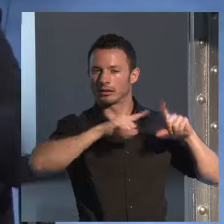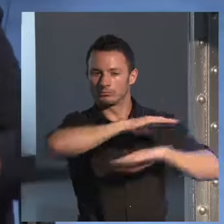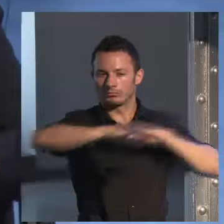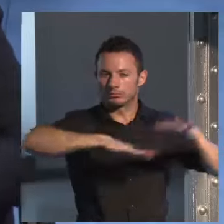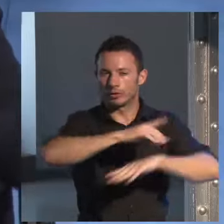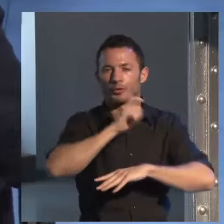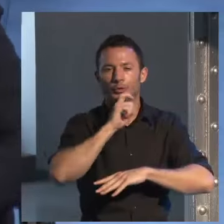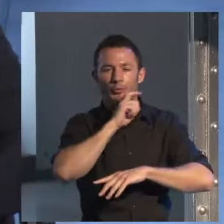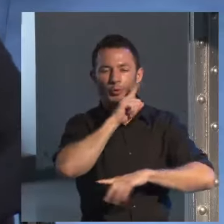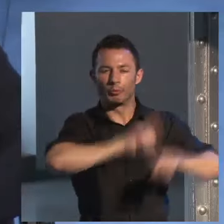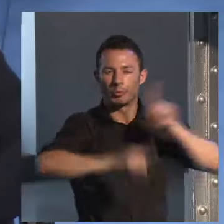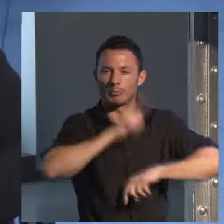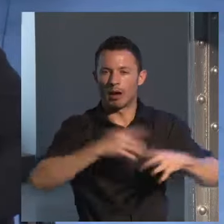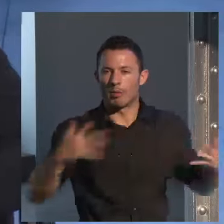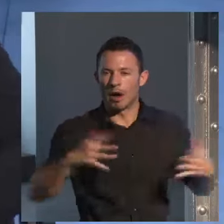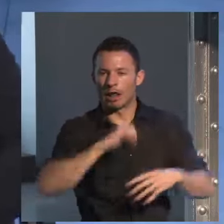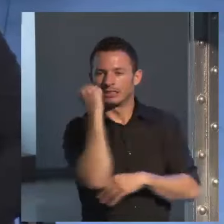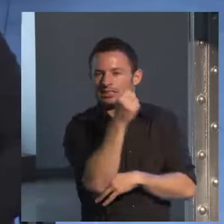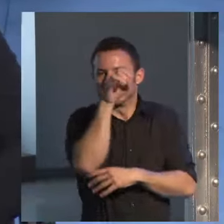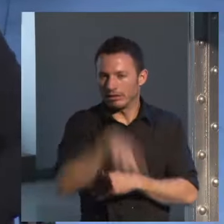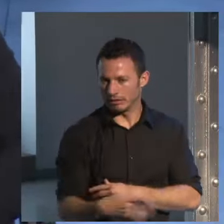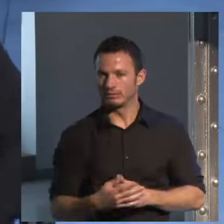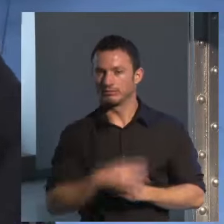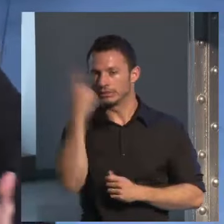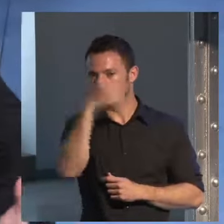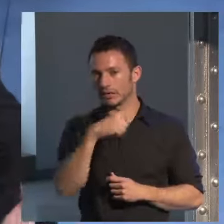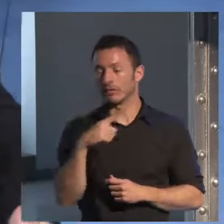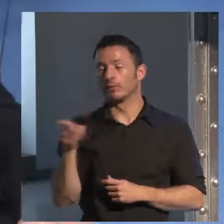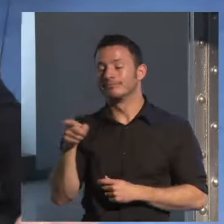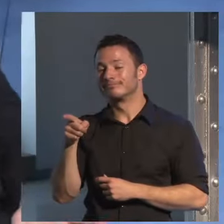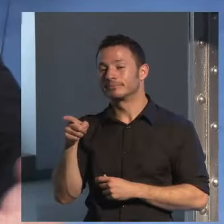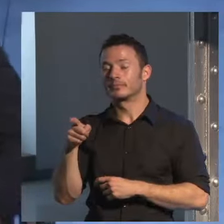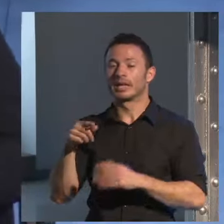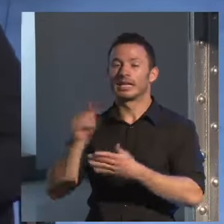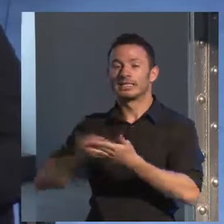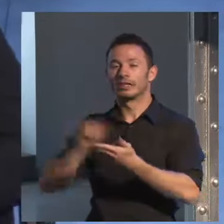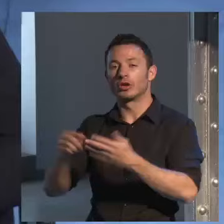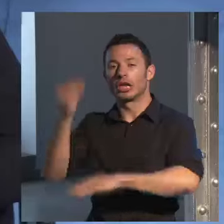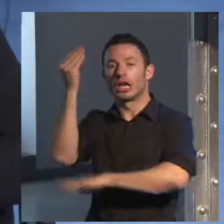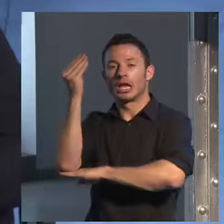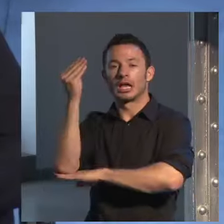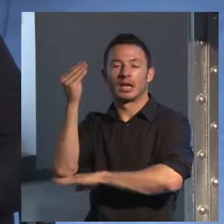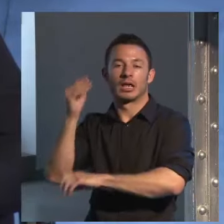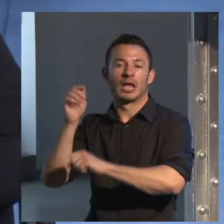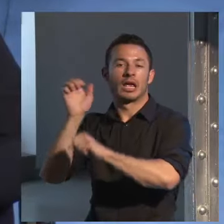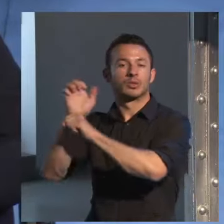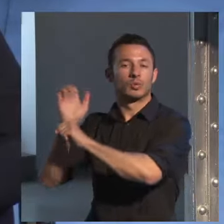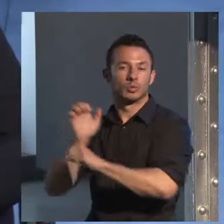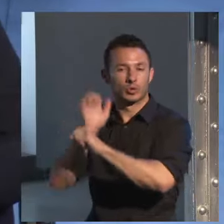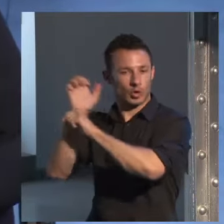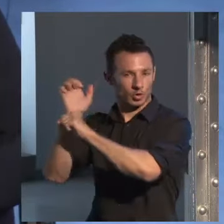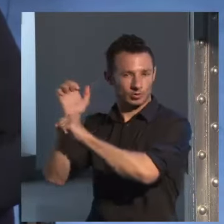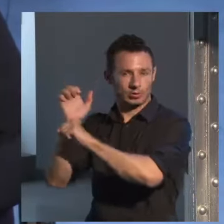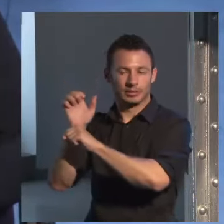habrá, los muertos que hay y al final quién es el asesino. Y el escultórico, que toma una materia en la mano